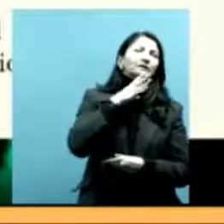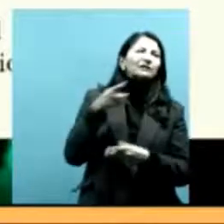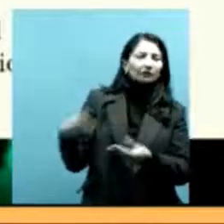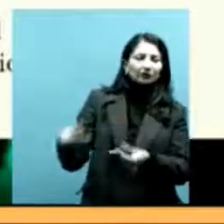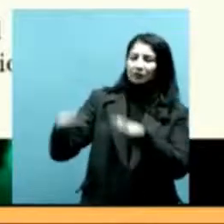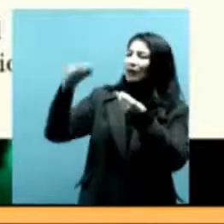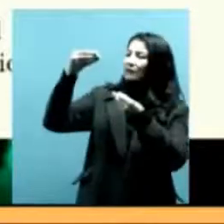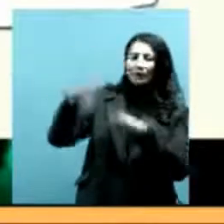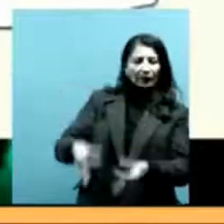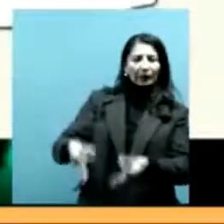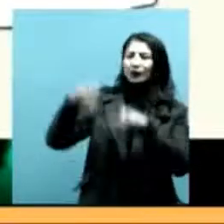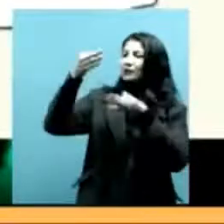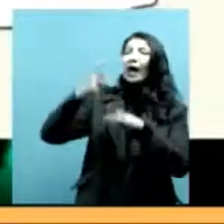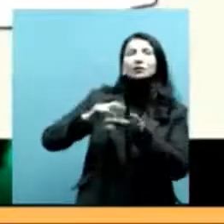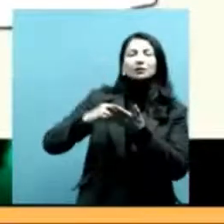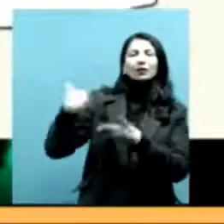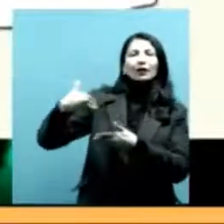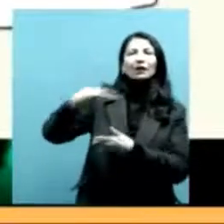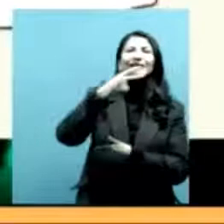existencias.